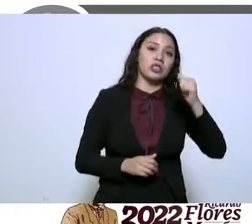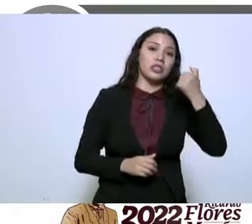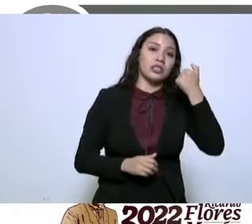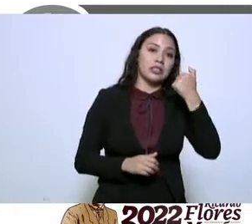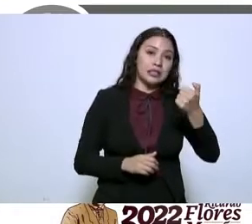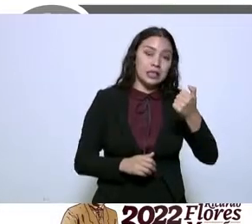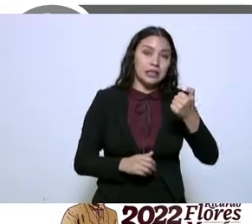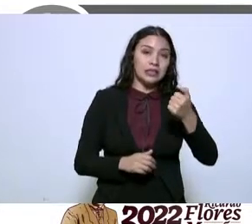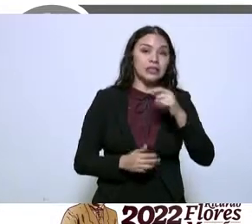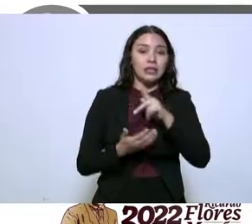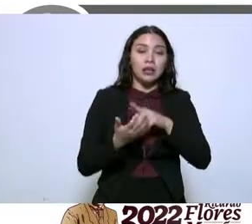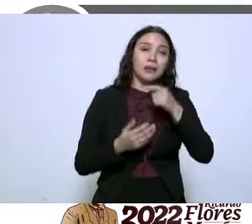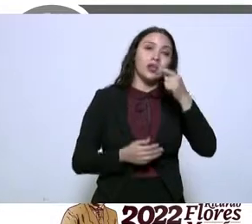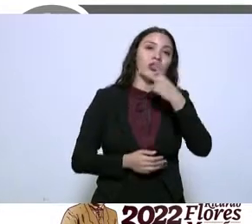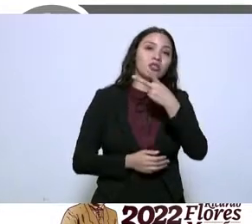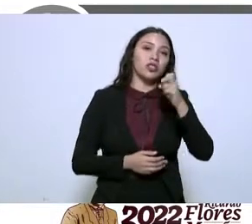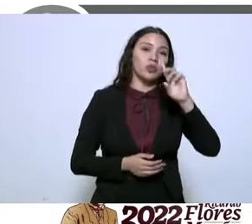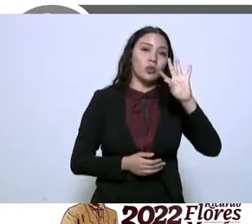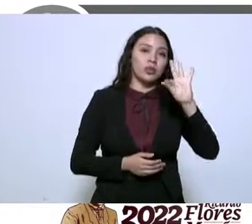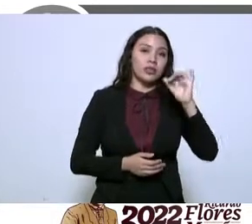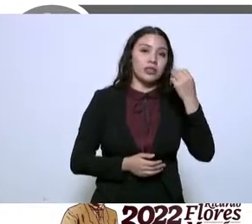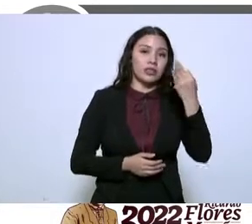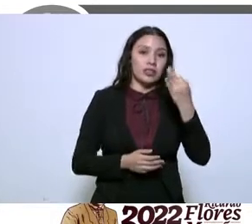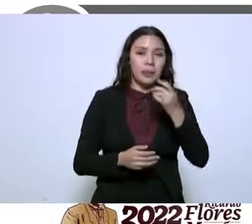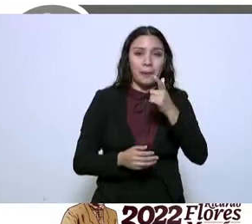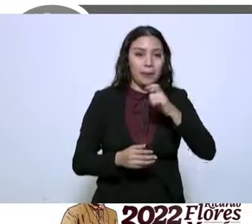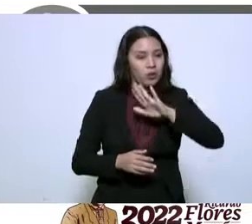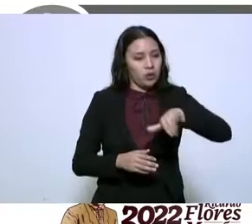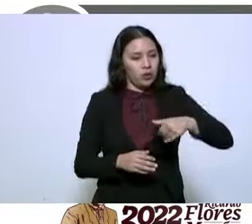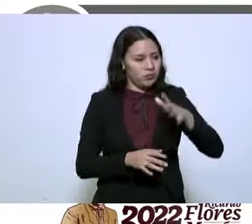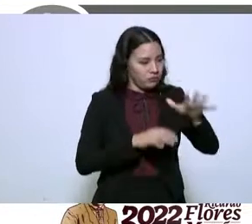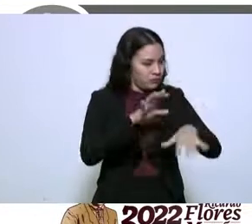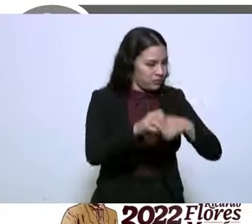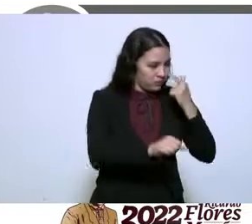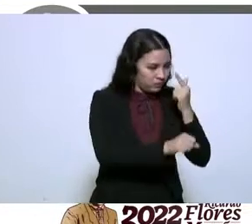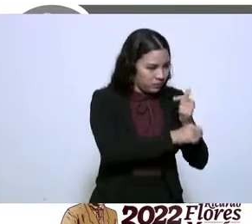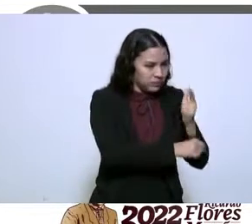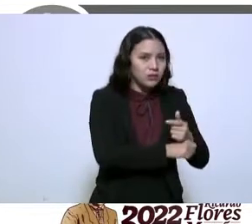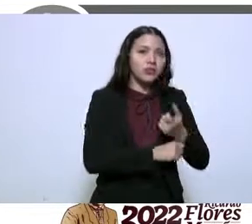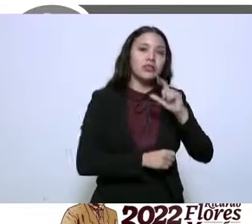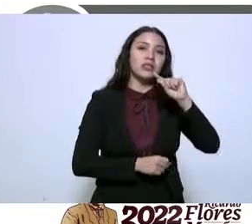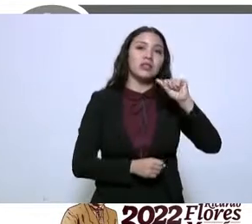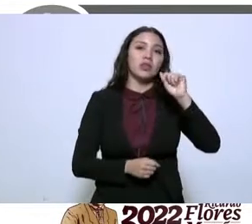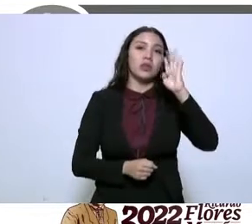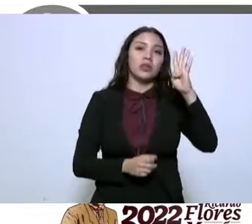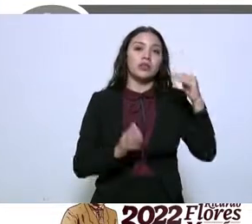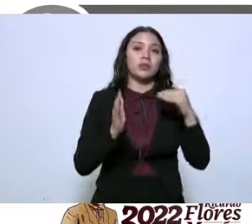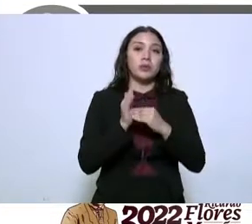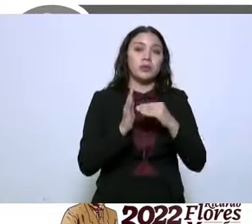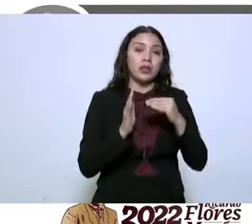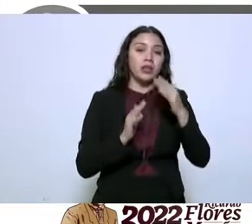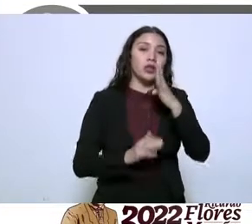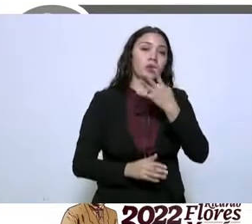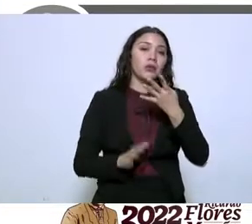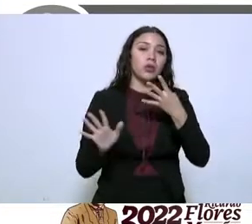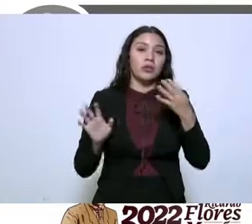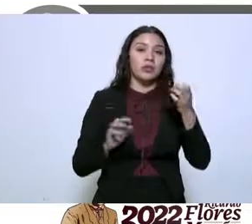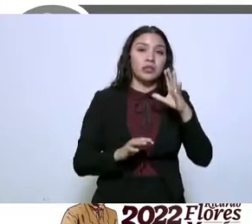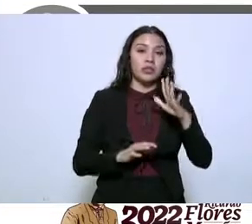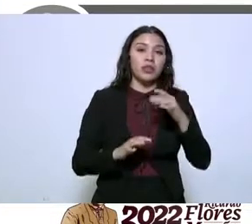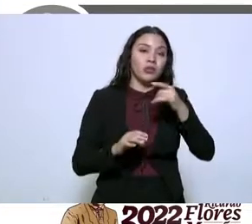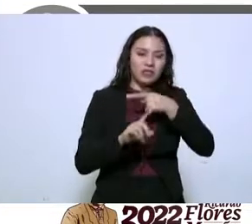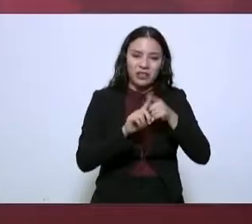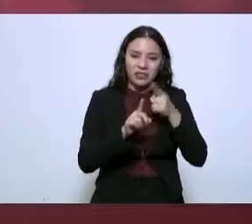metanfetaminas, 243 armas de fuego, 74 mil 495 cartuchos de